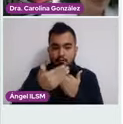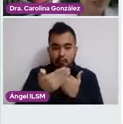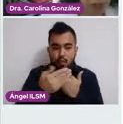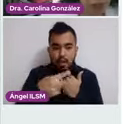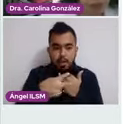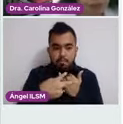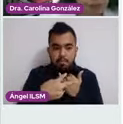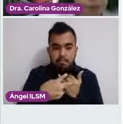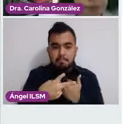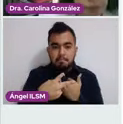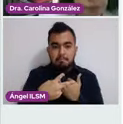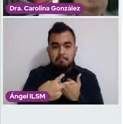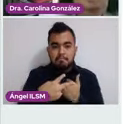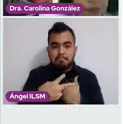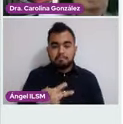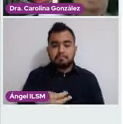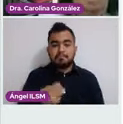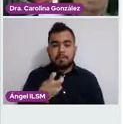Siguiente.